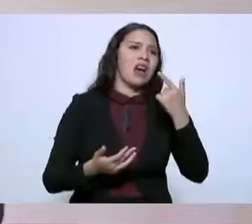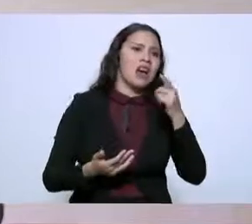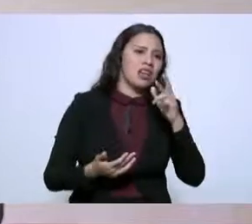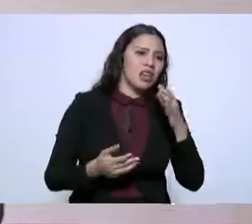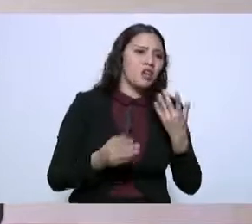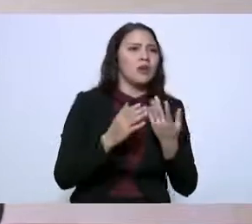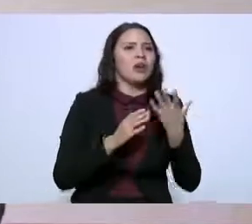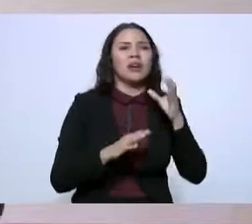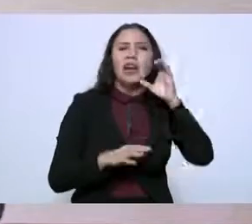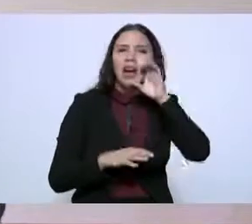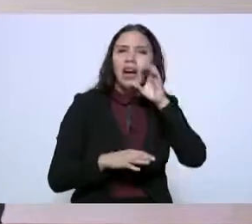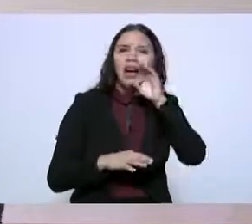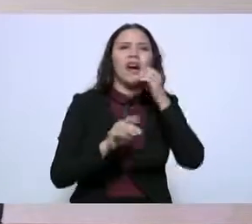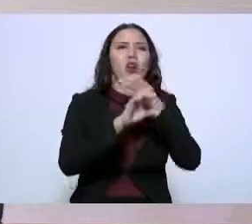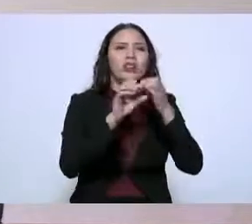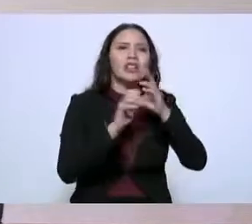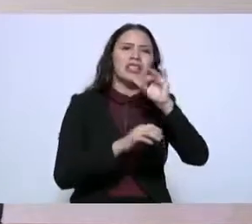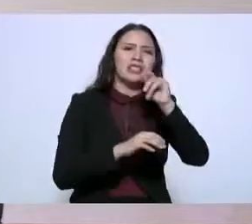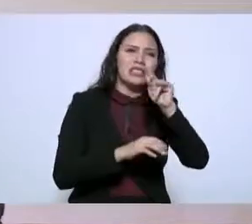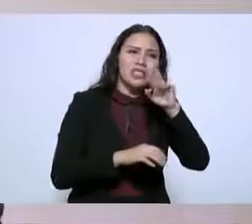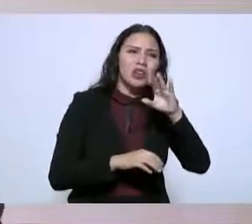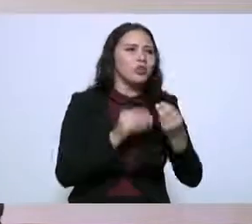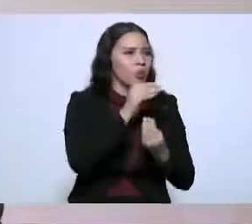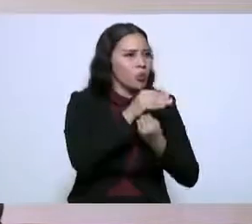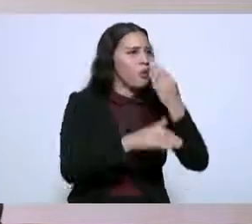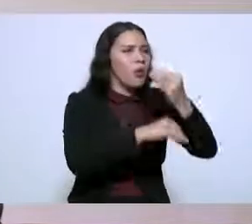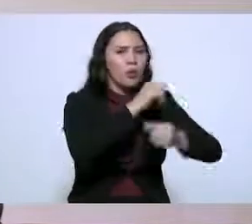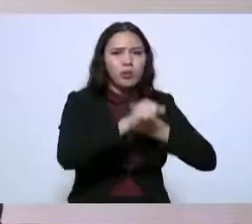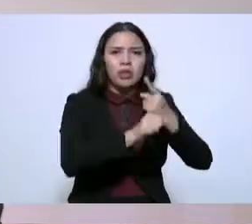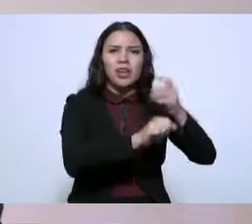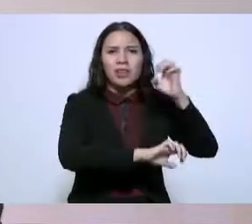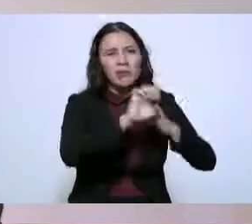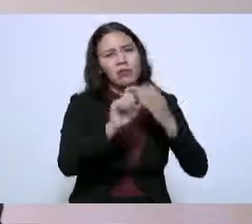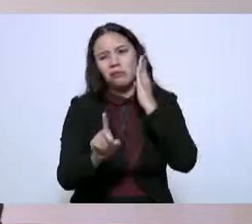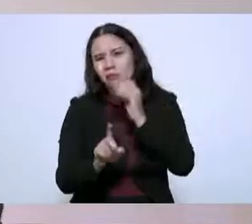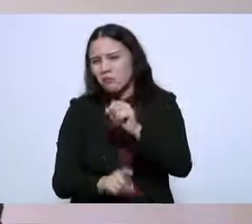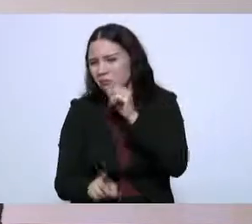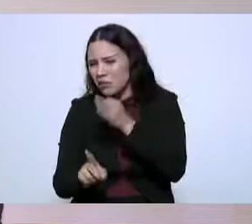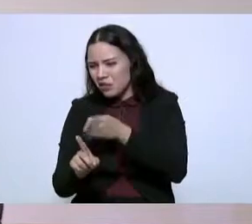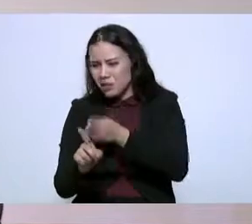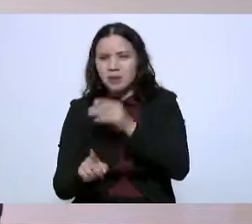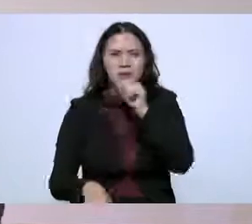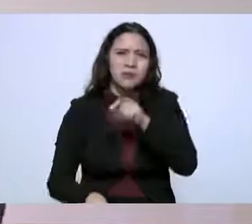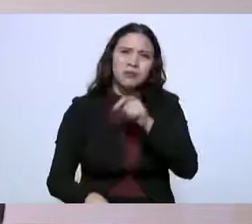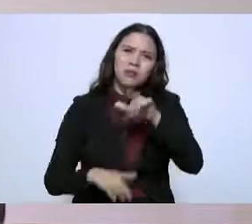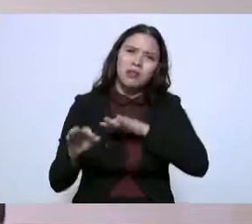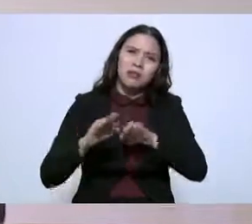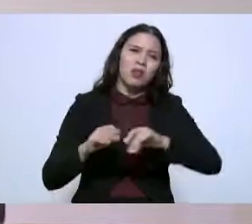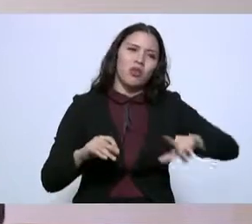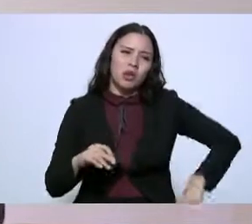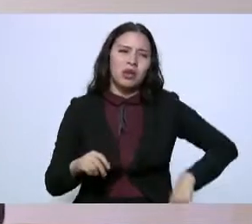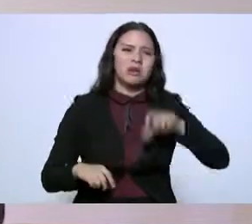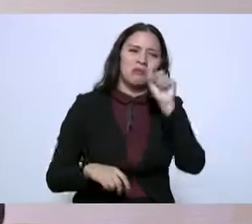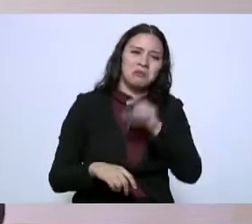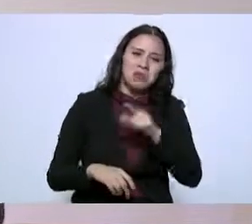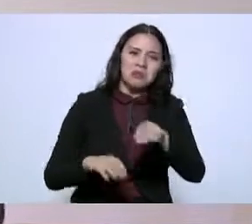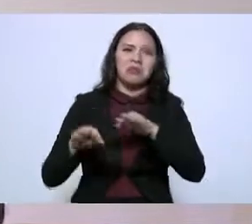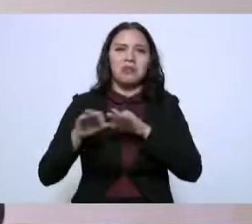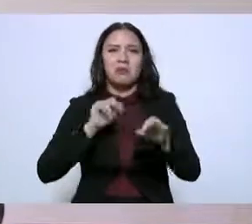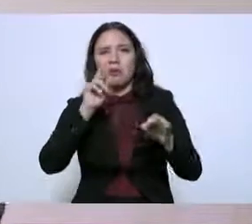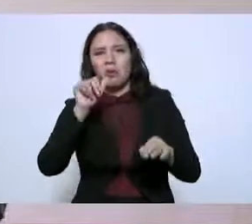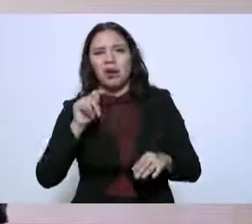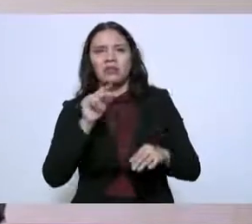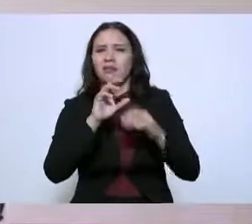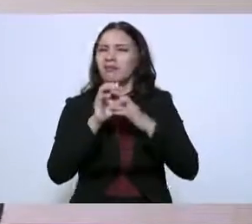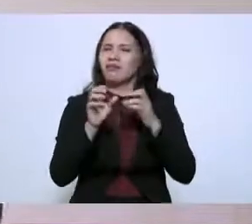de citricultura. Y esto le daría una nueva vocación y oportunidad de desarrollo de empleos y no depender únicamente de esta actividad.